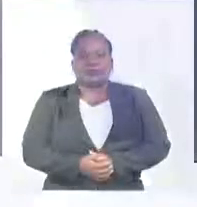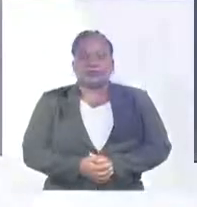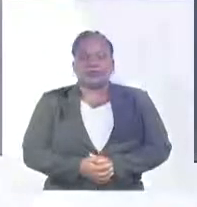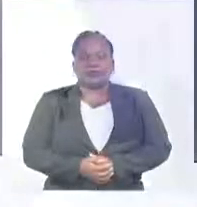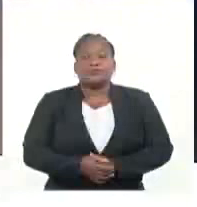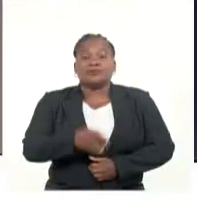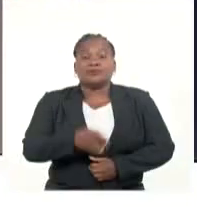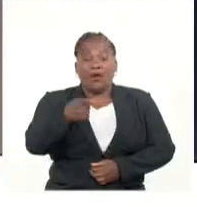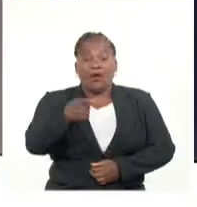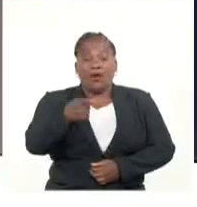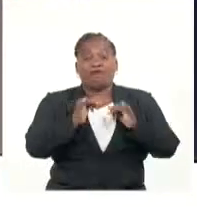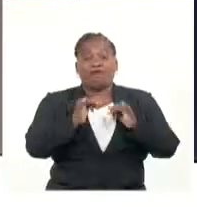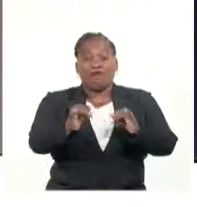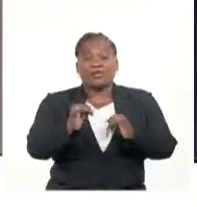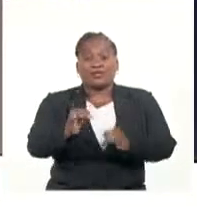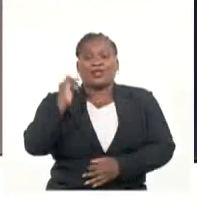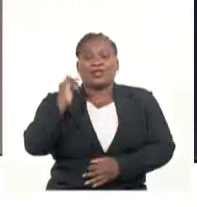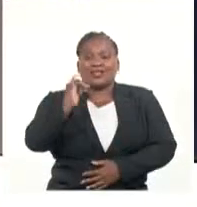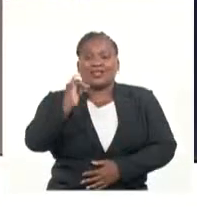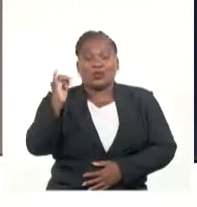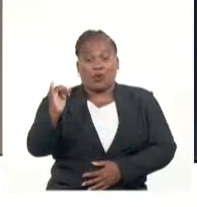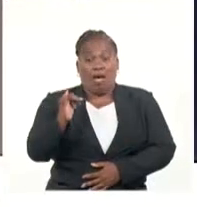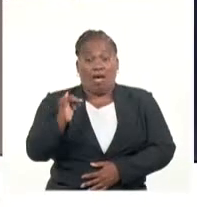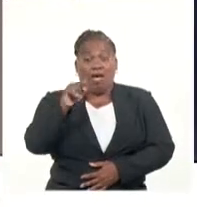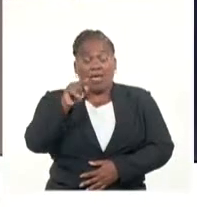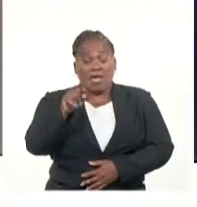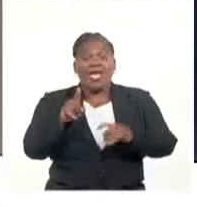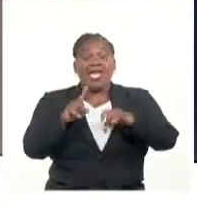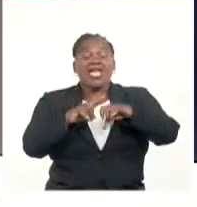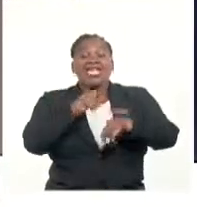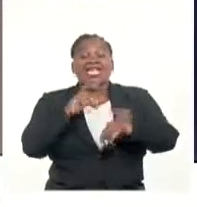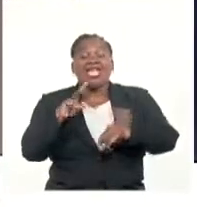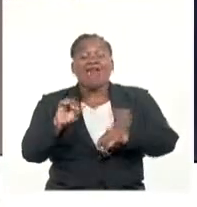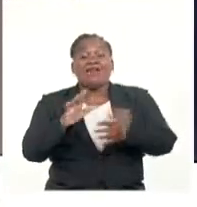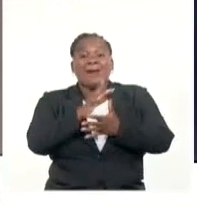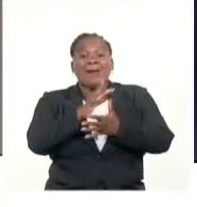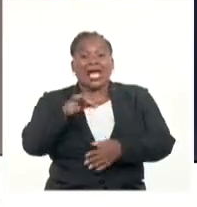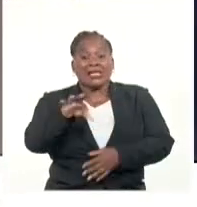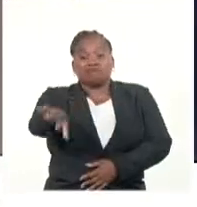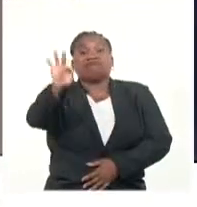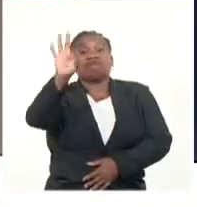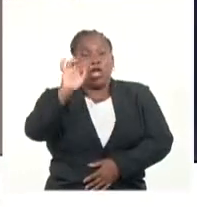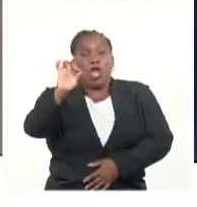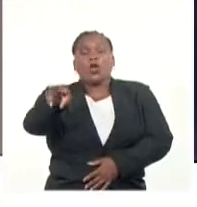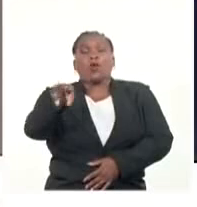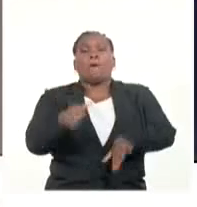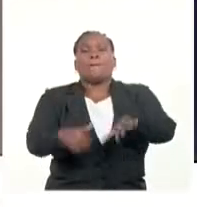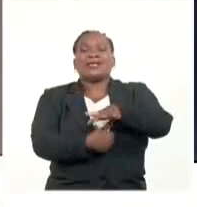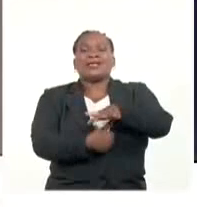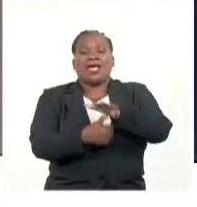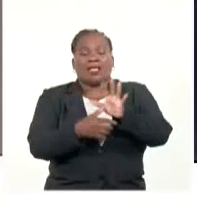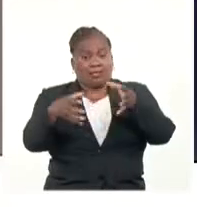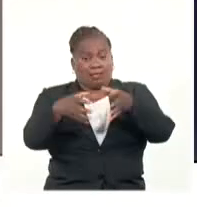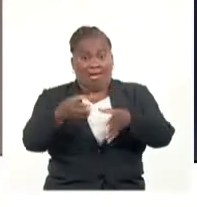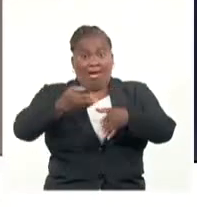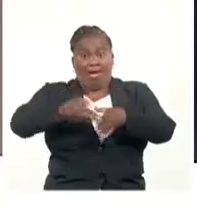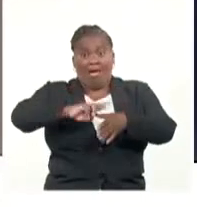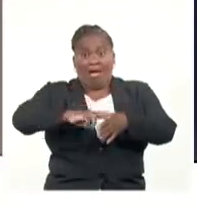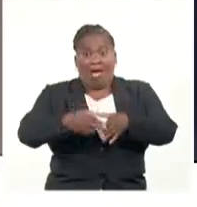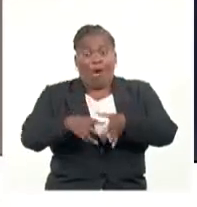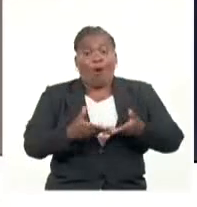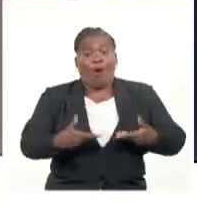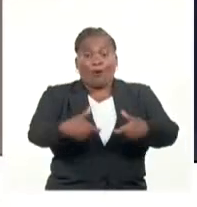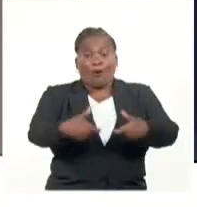Compartimos información internacional. El republicano Kevin McCarthy fue elegido como nuevo presidente de la Cámara de Representantes del